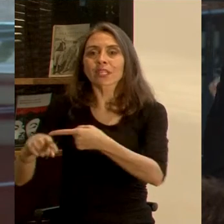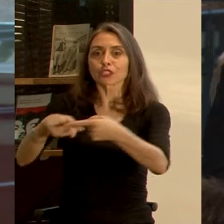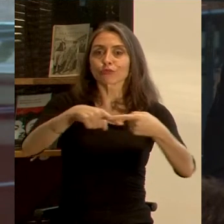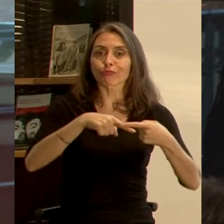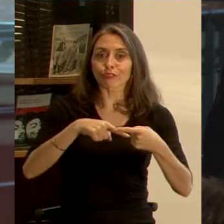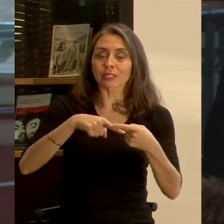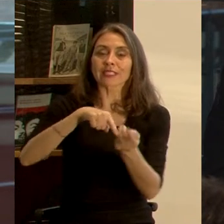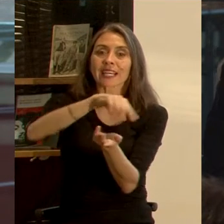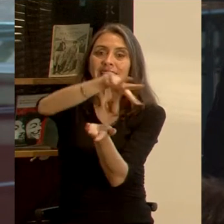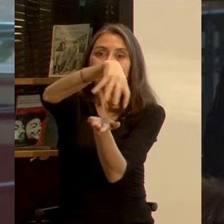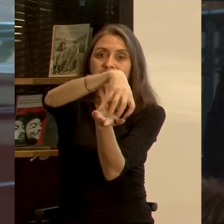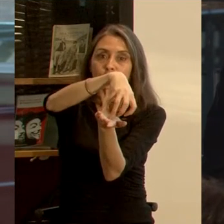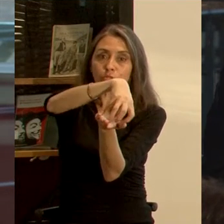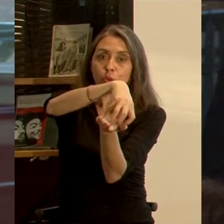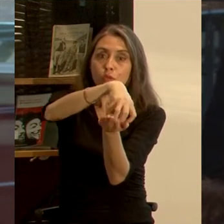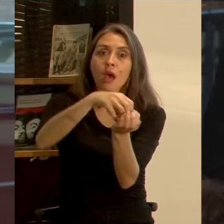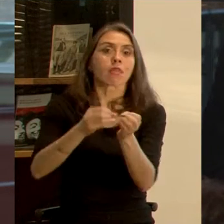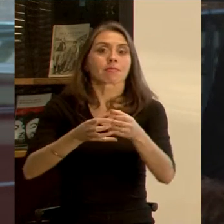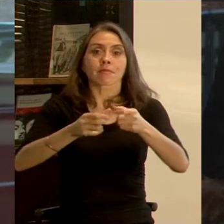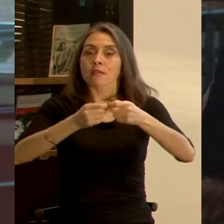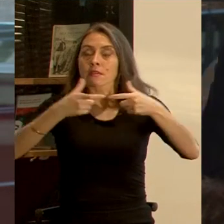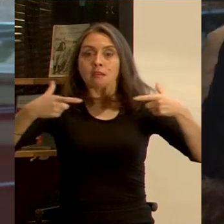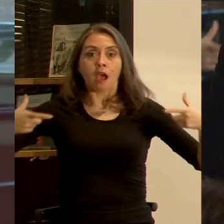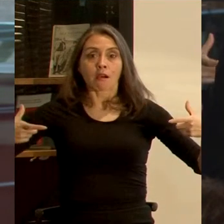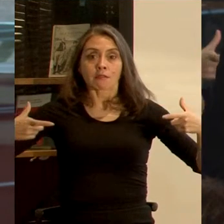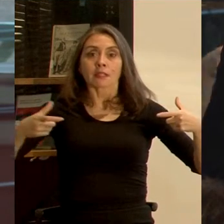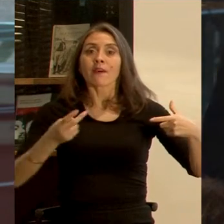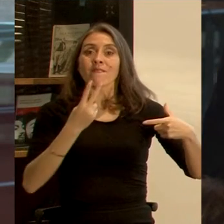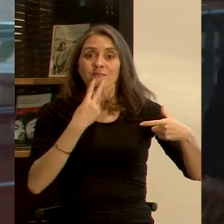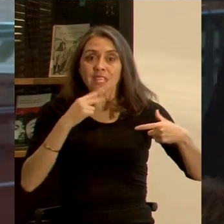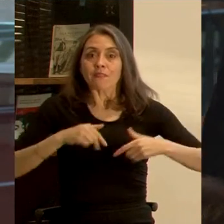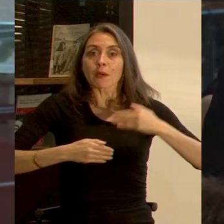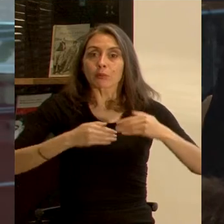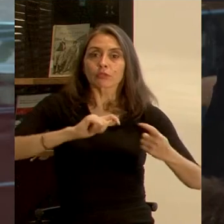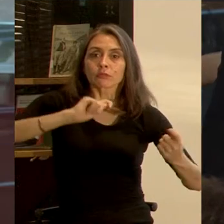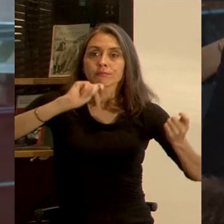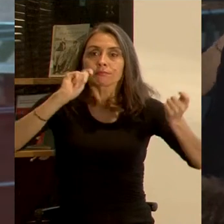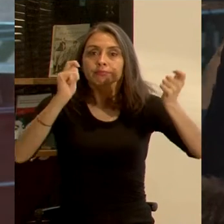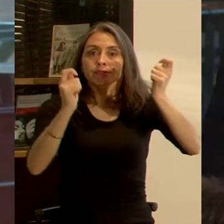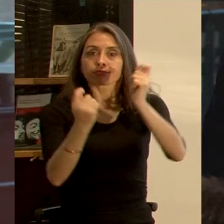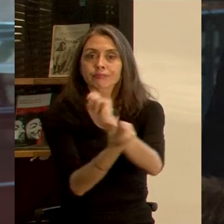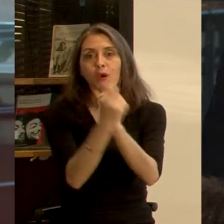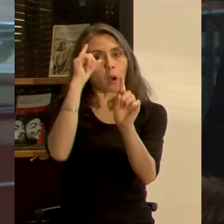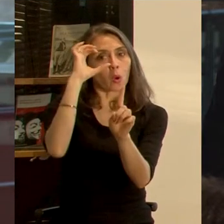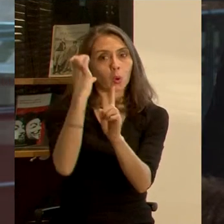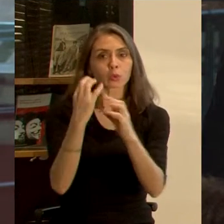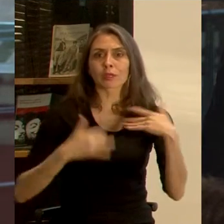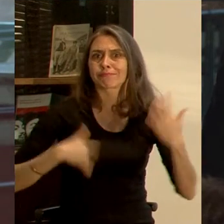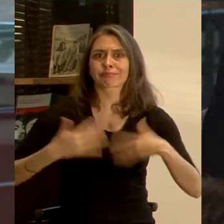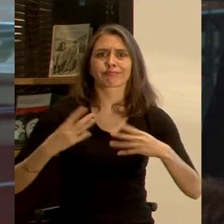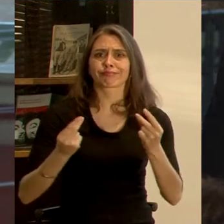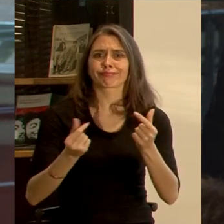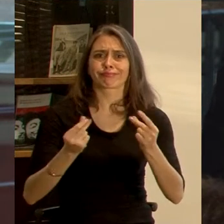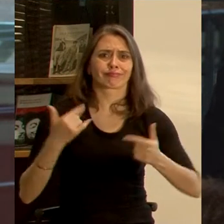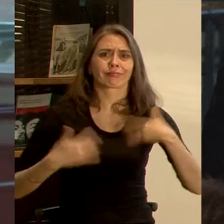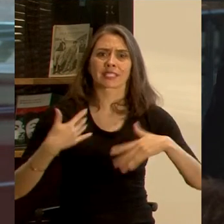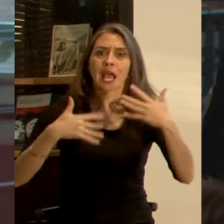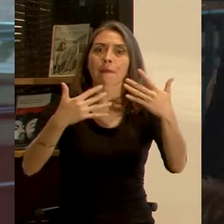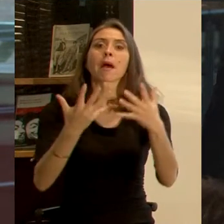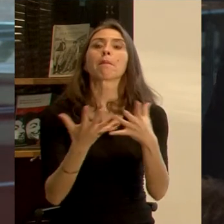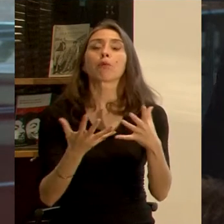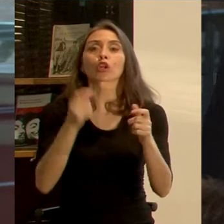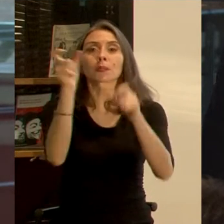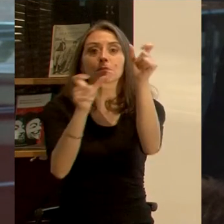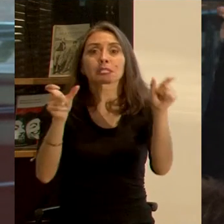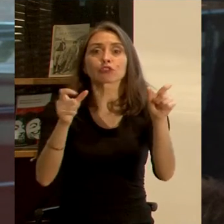convierten a las ciudades en grandes urbes que hoy día viven un proceso de transformación cultural dinámico, producto del fenómeno